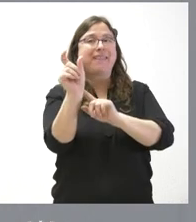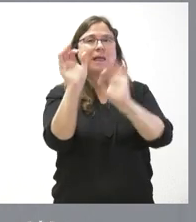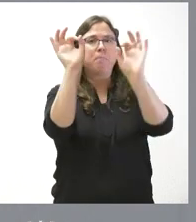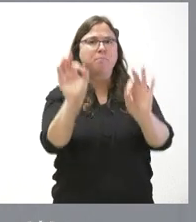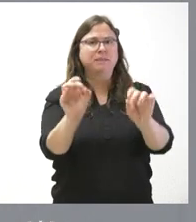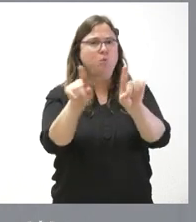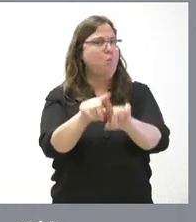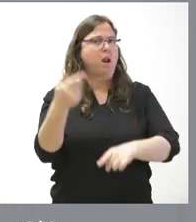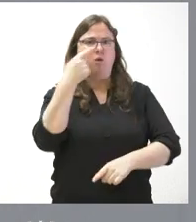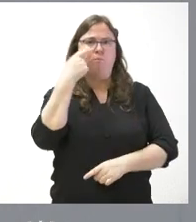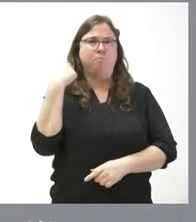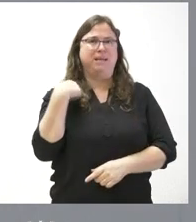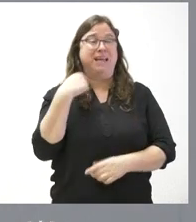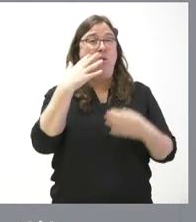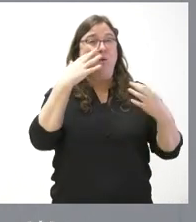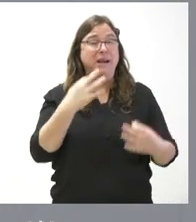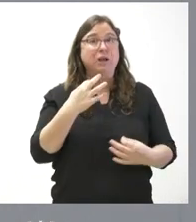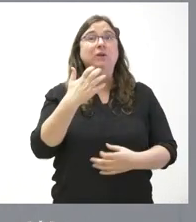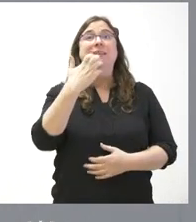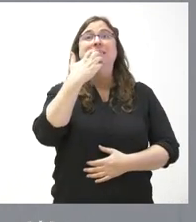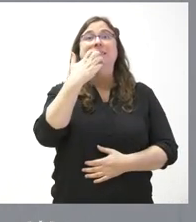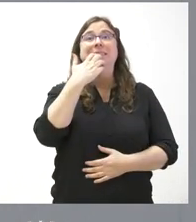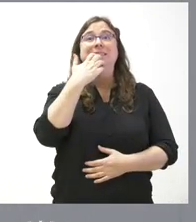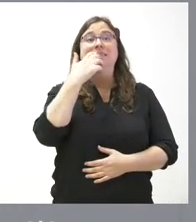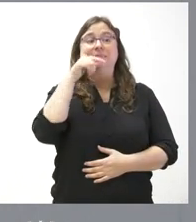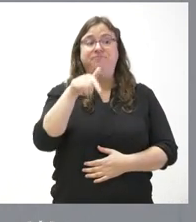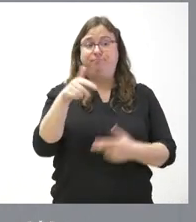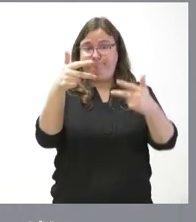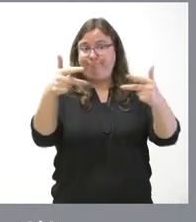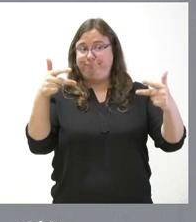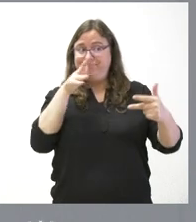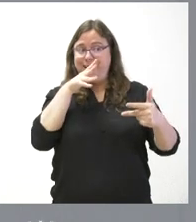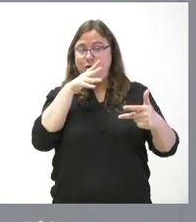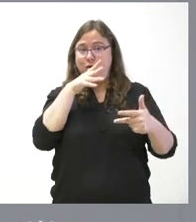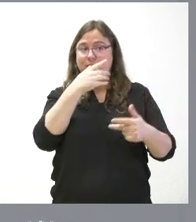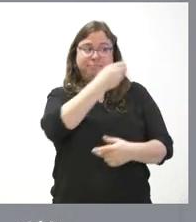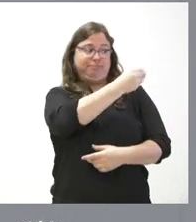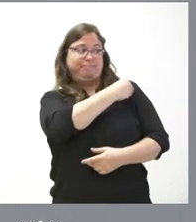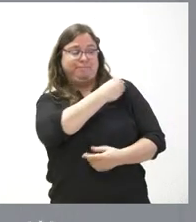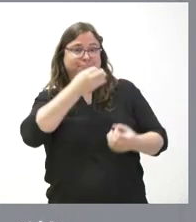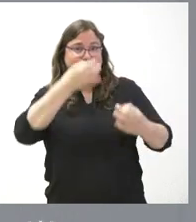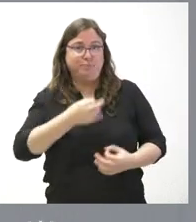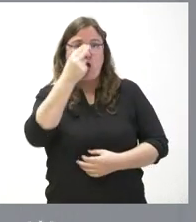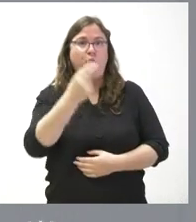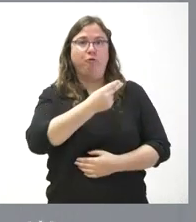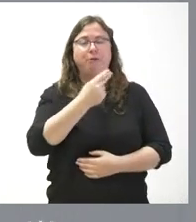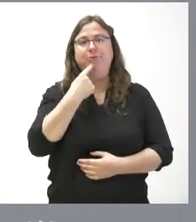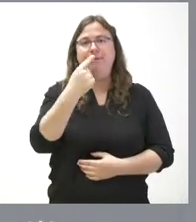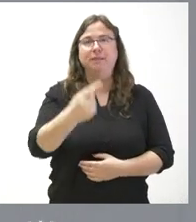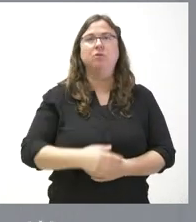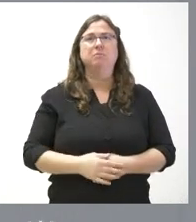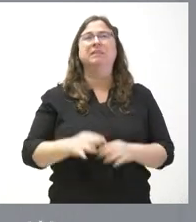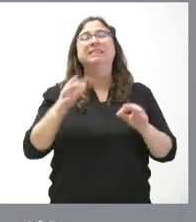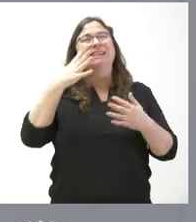En todo caso, si a lo largo de esta comparecencia les puedo confirmar el dato, pues sería esto.